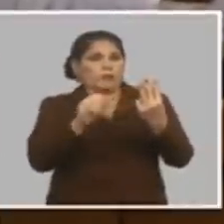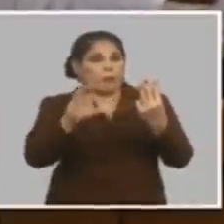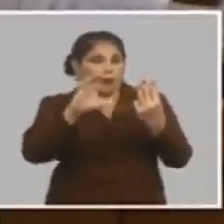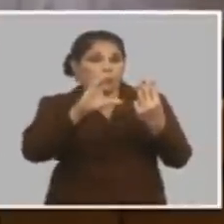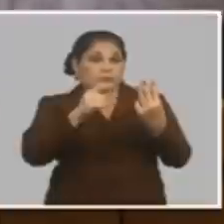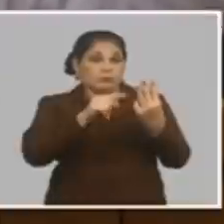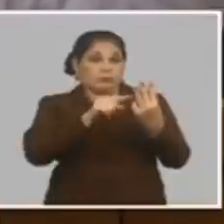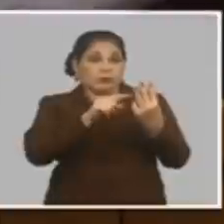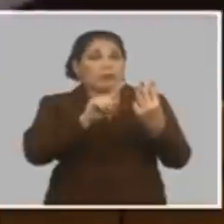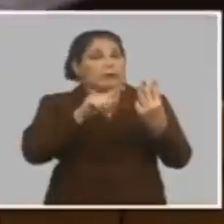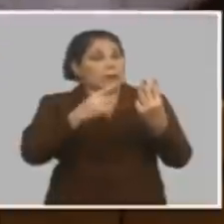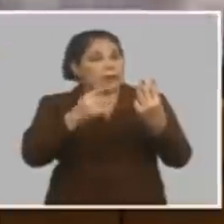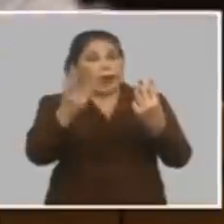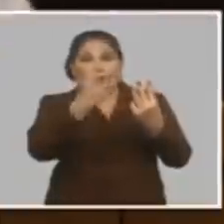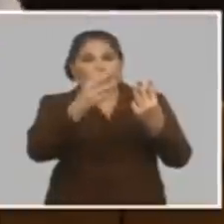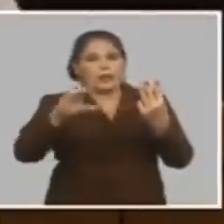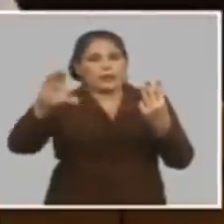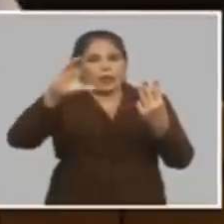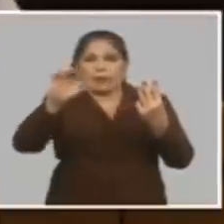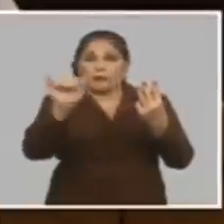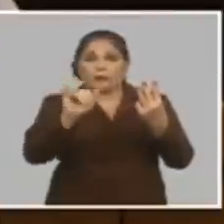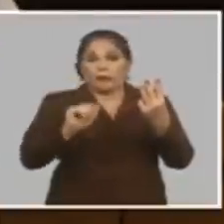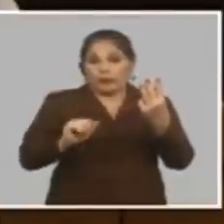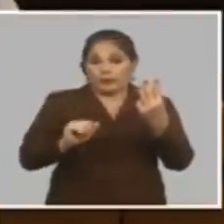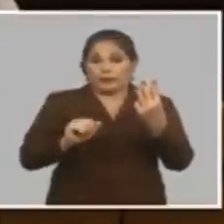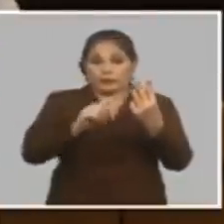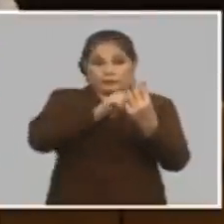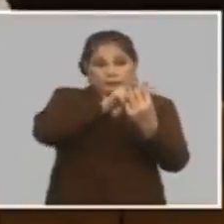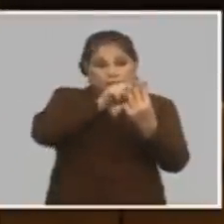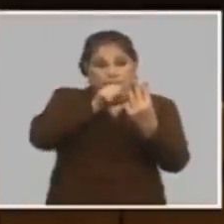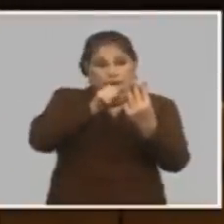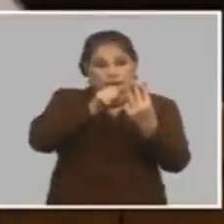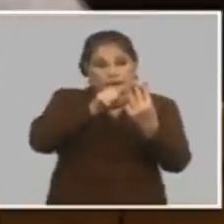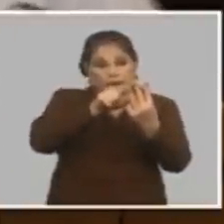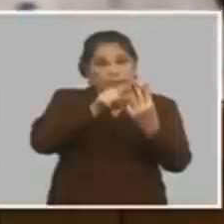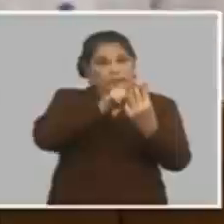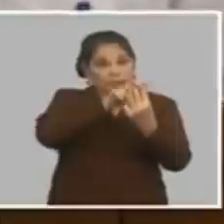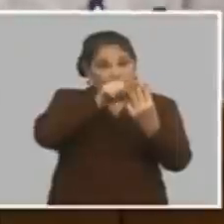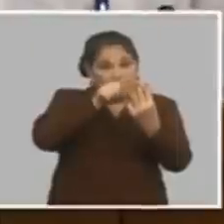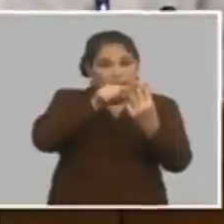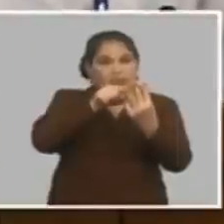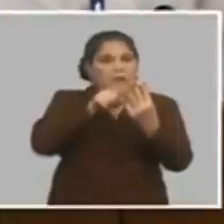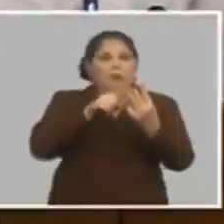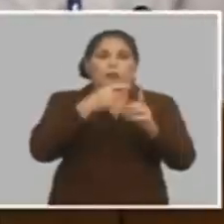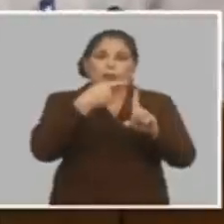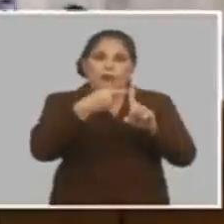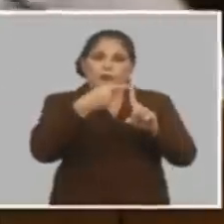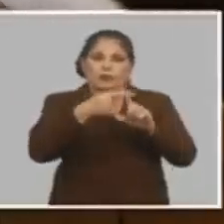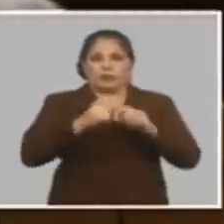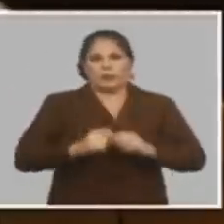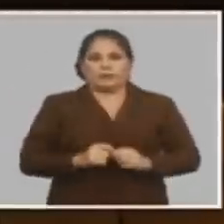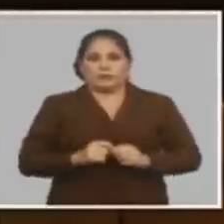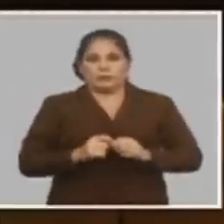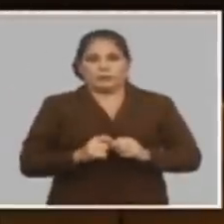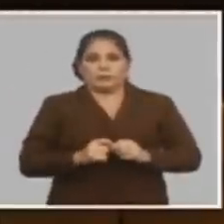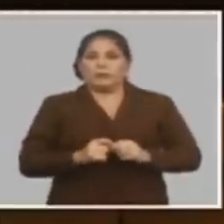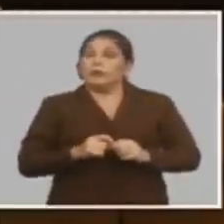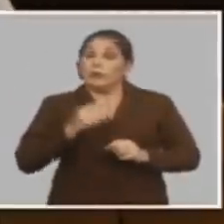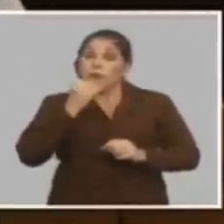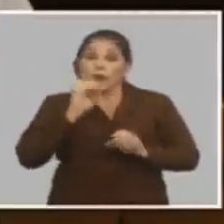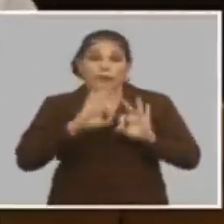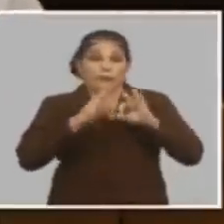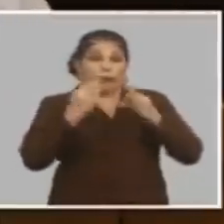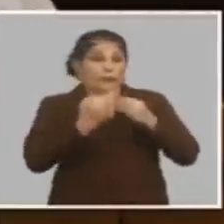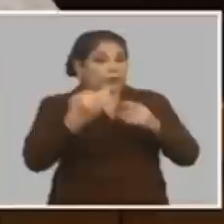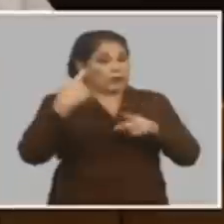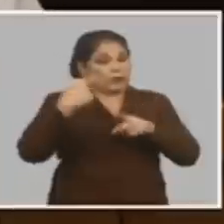pero a los tres le van a subir los salarios entonces ahí coincide positivamente pero nos podemos encontrar